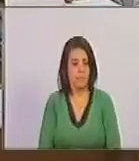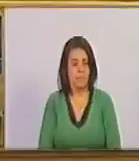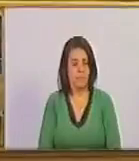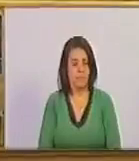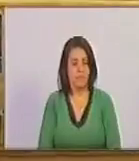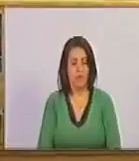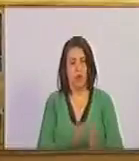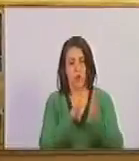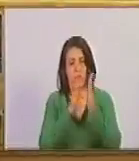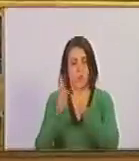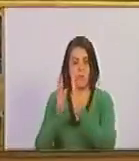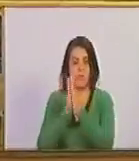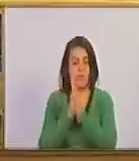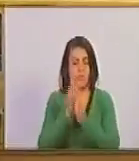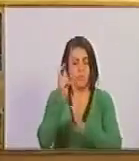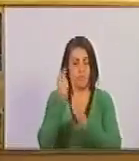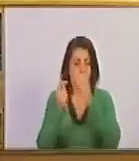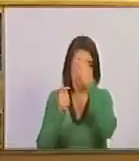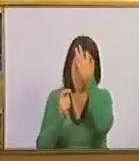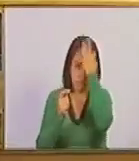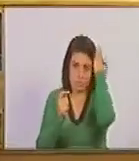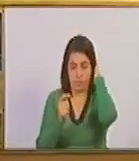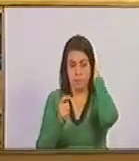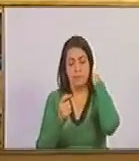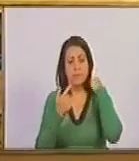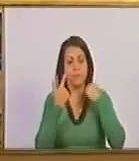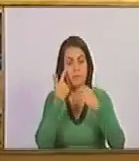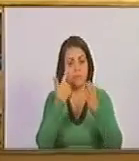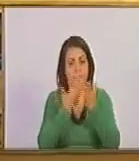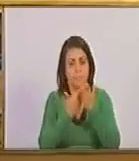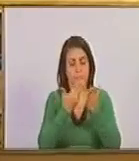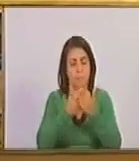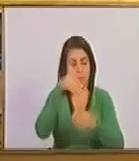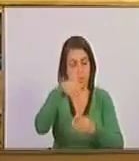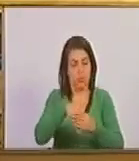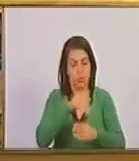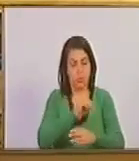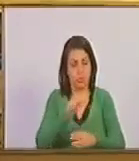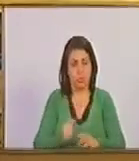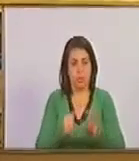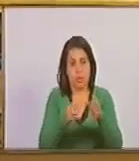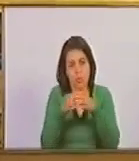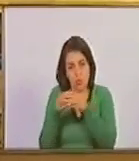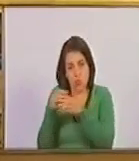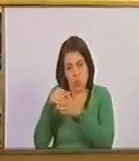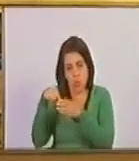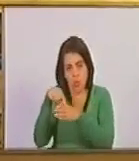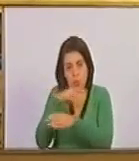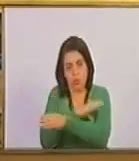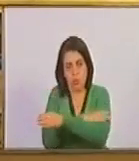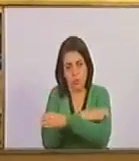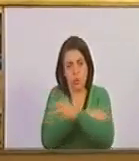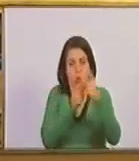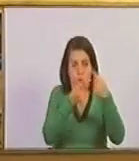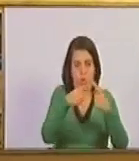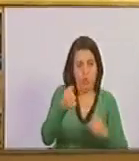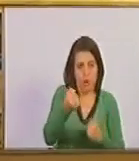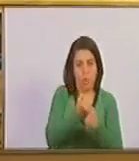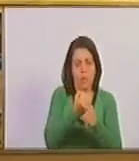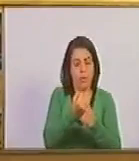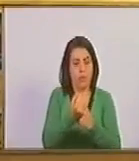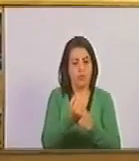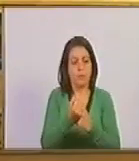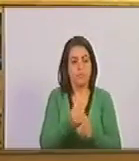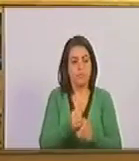Orden, diputados. Dejamos constancia del voto salvado de un sector de la bancada opositora. Se